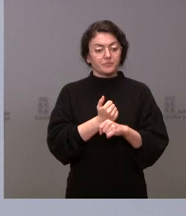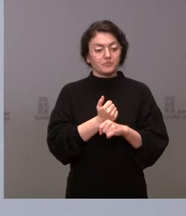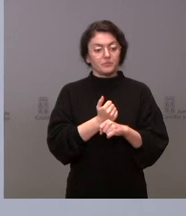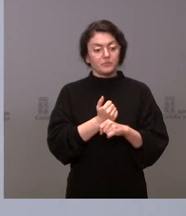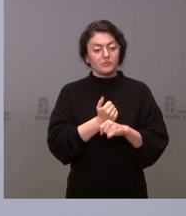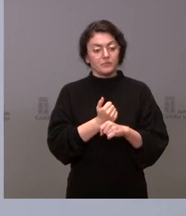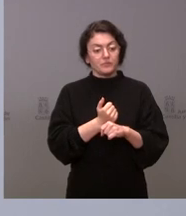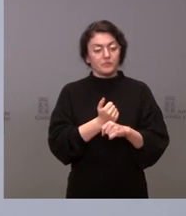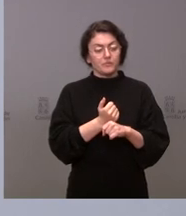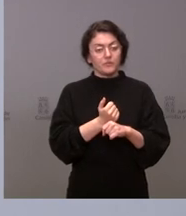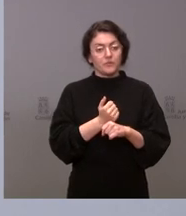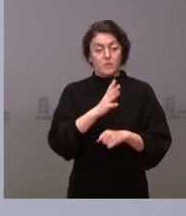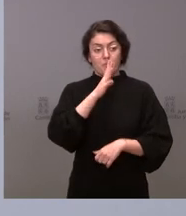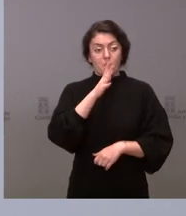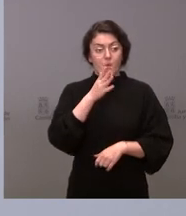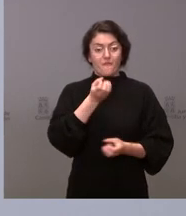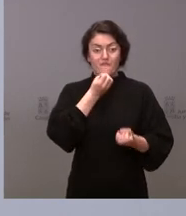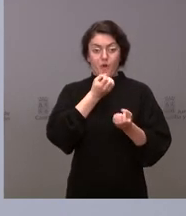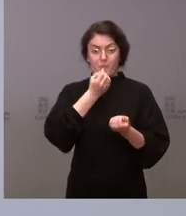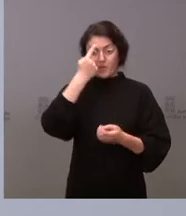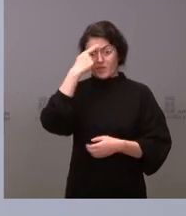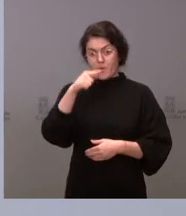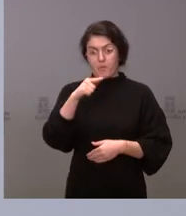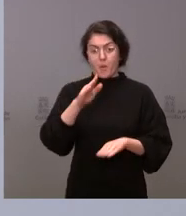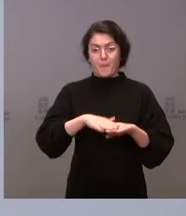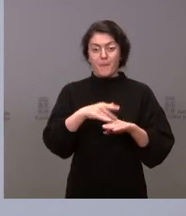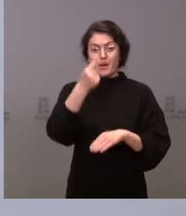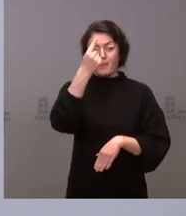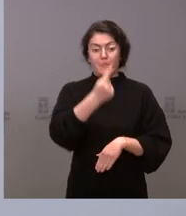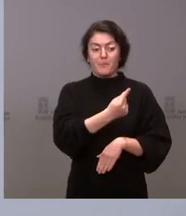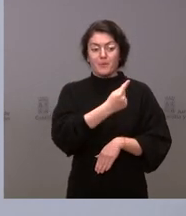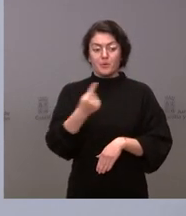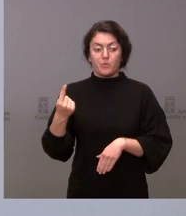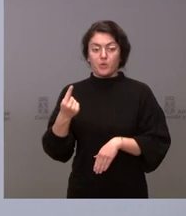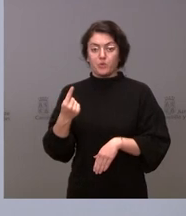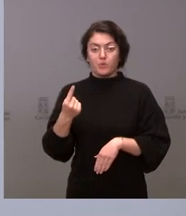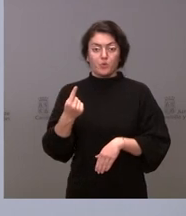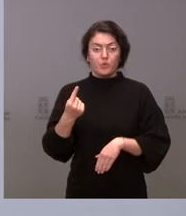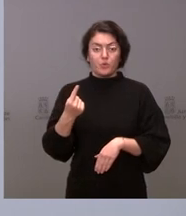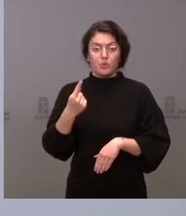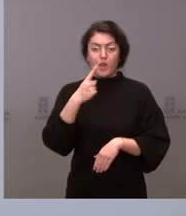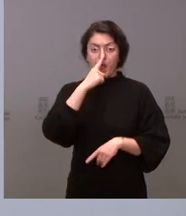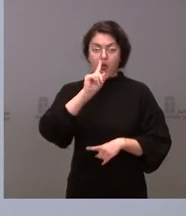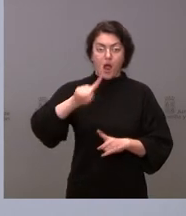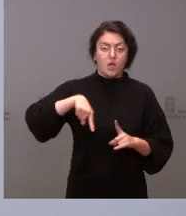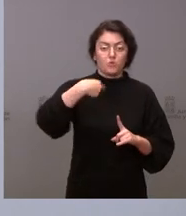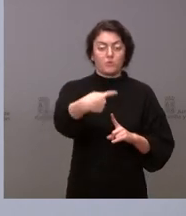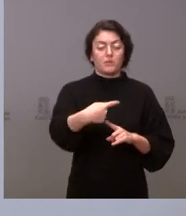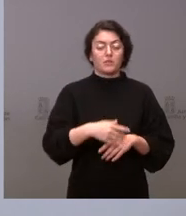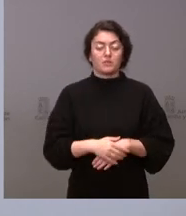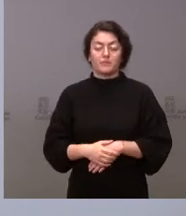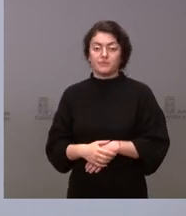informaciones que tenemos en estos momentos de cara al presupuesto del ejercicio 2023 En principio